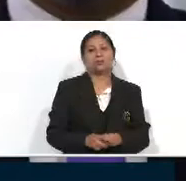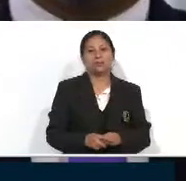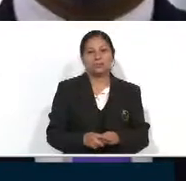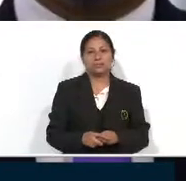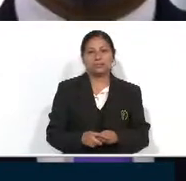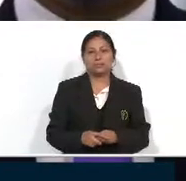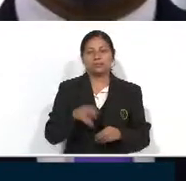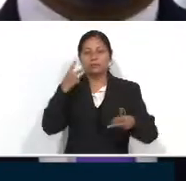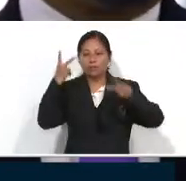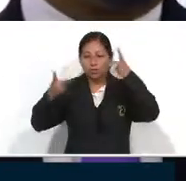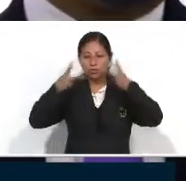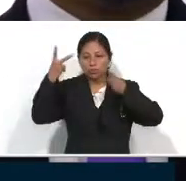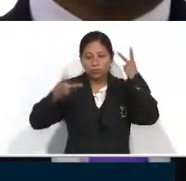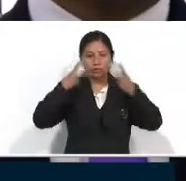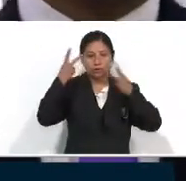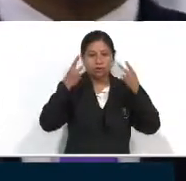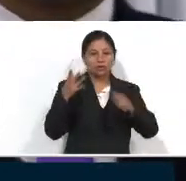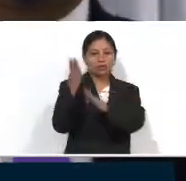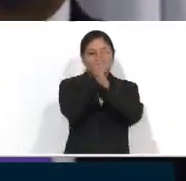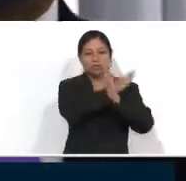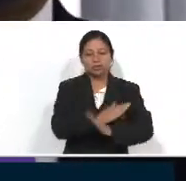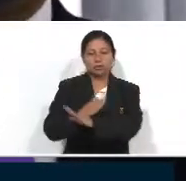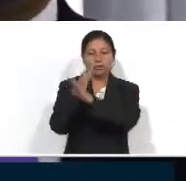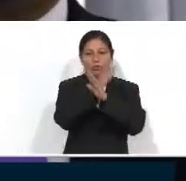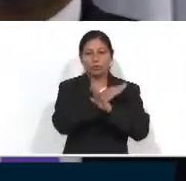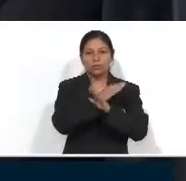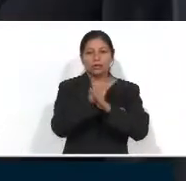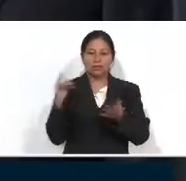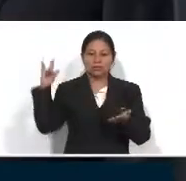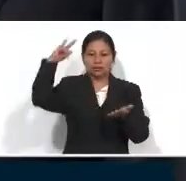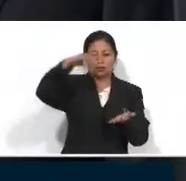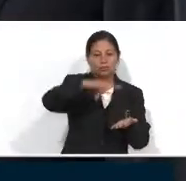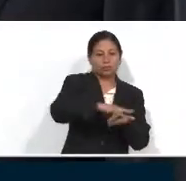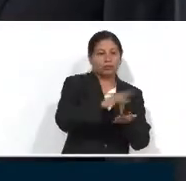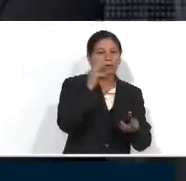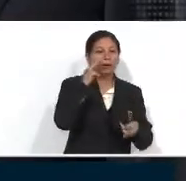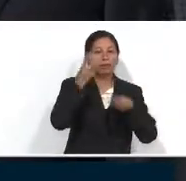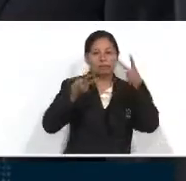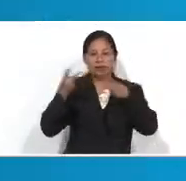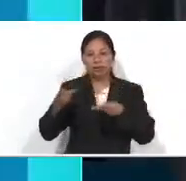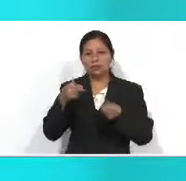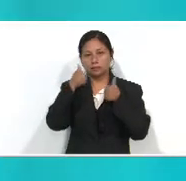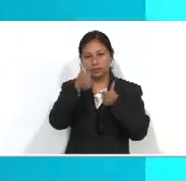Verifican protocolos de bioseguridad en Aeropuerto Internacional La Aurora.